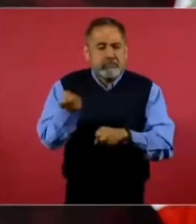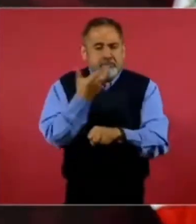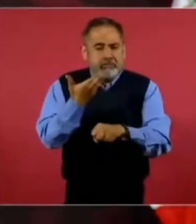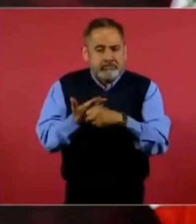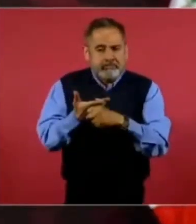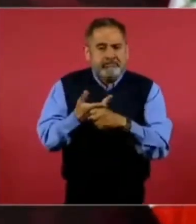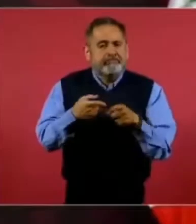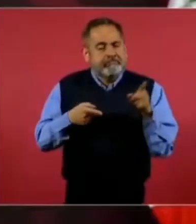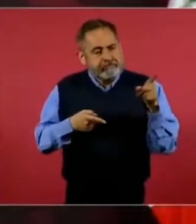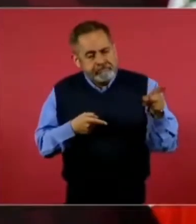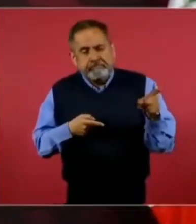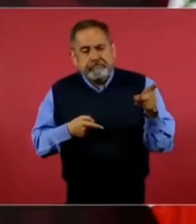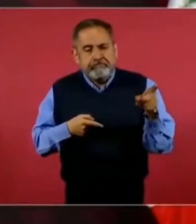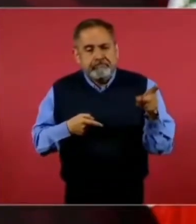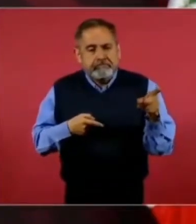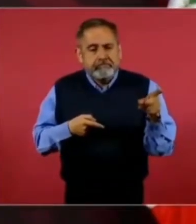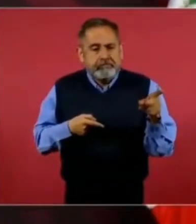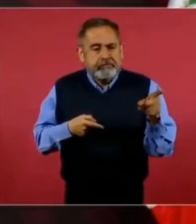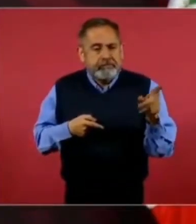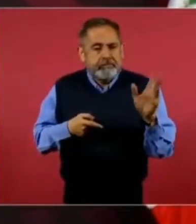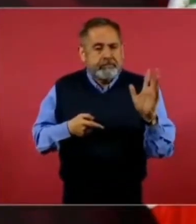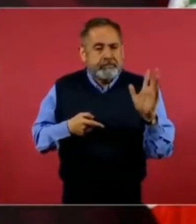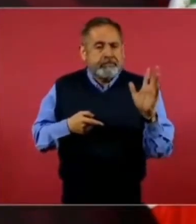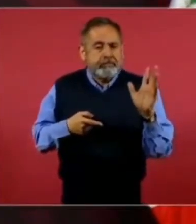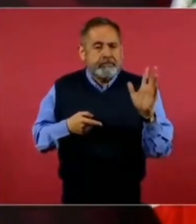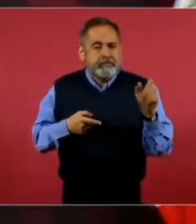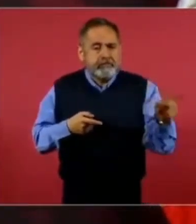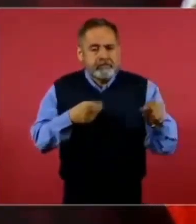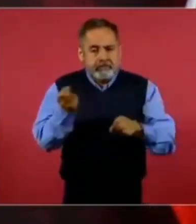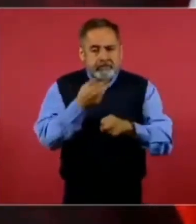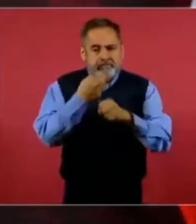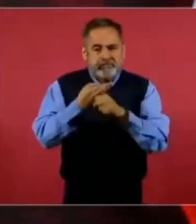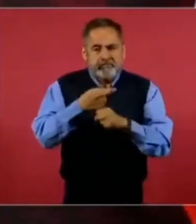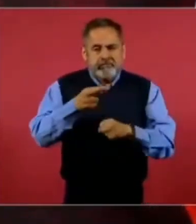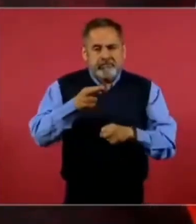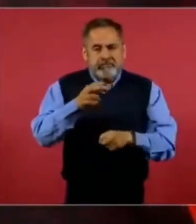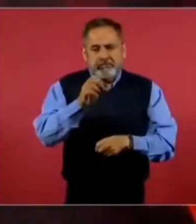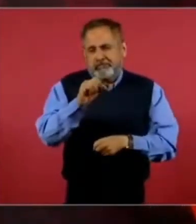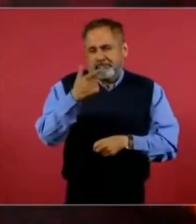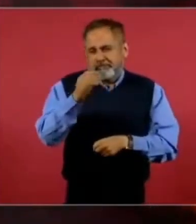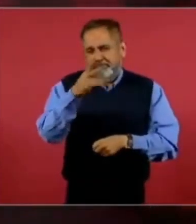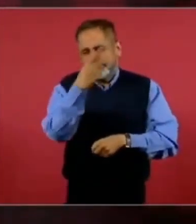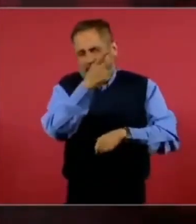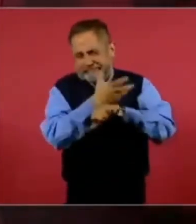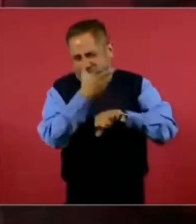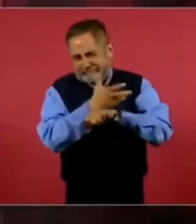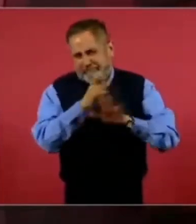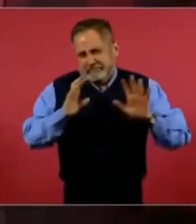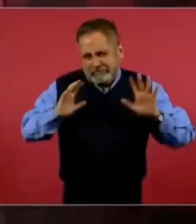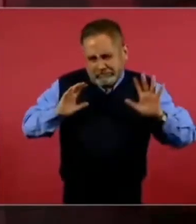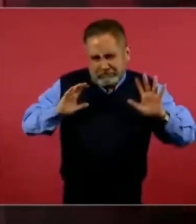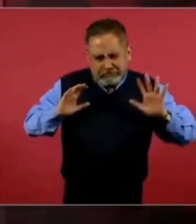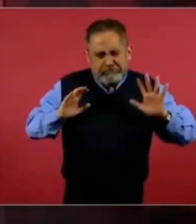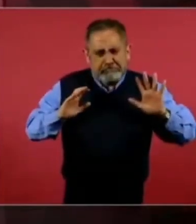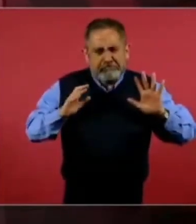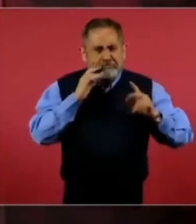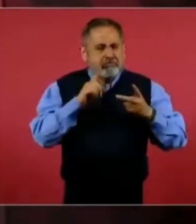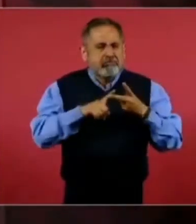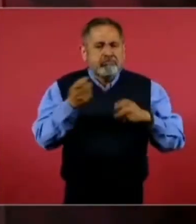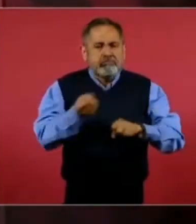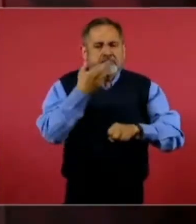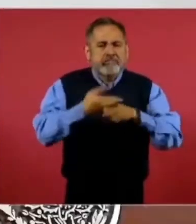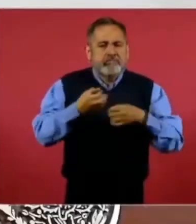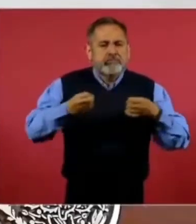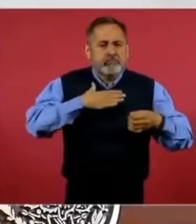Estado, el secretario de justicia,